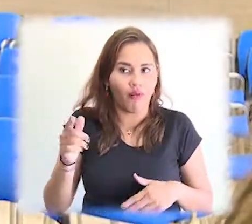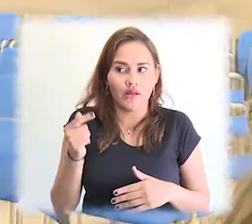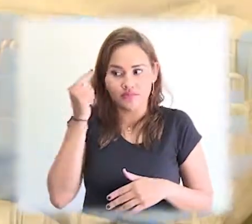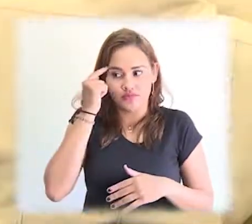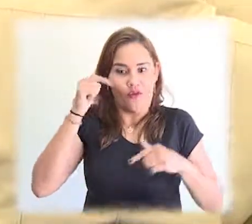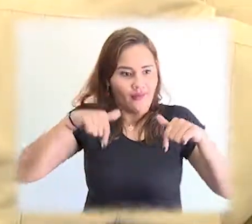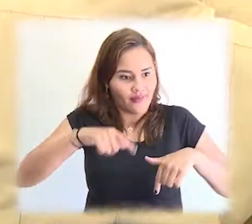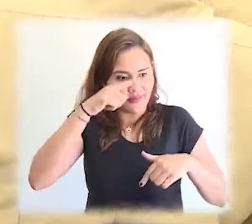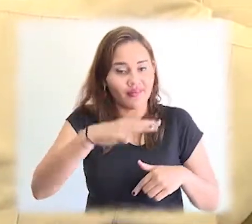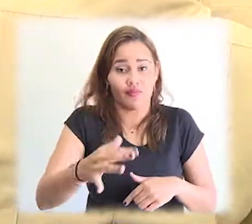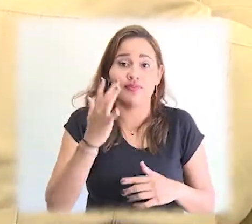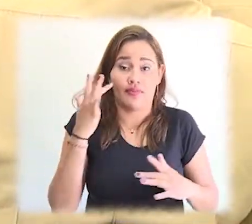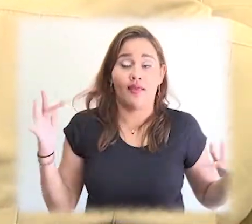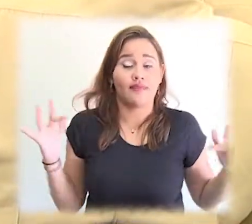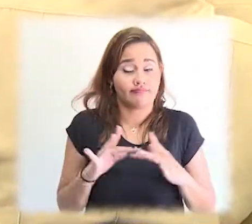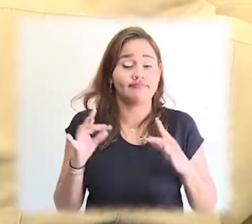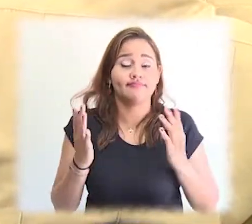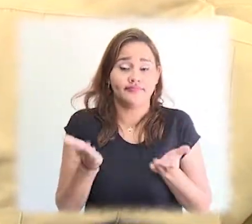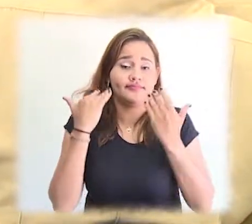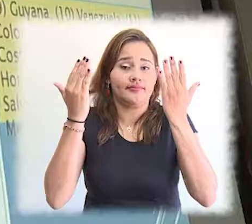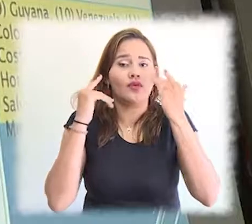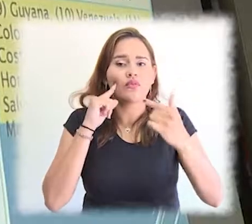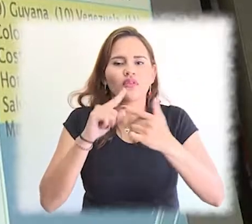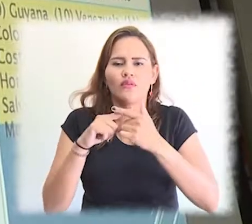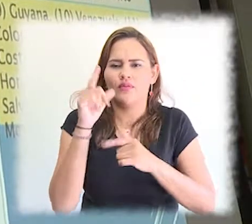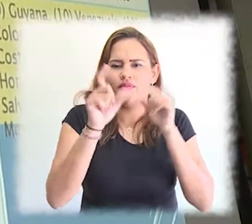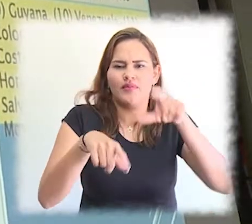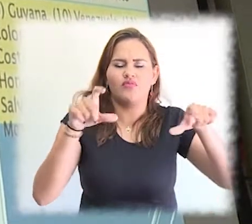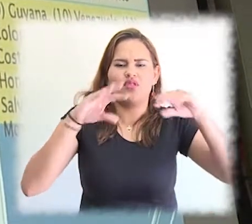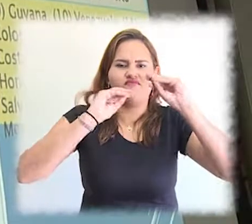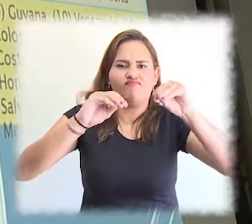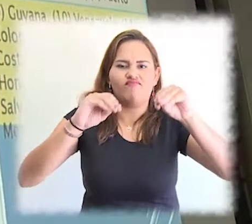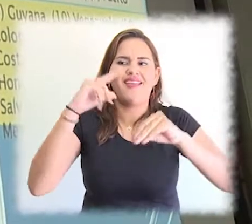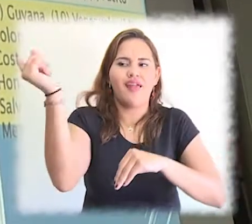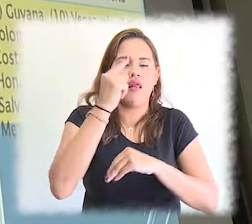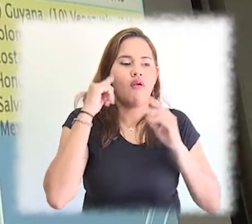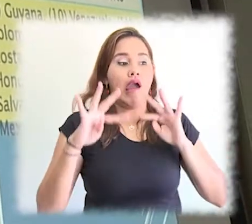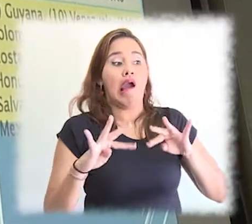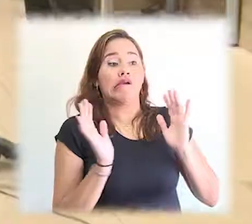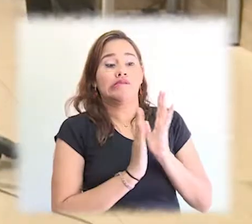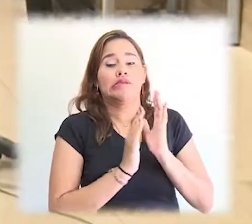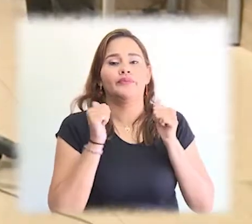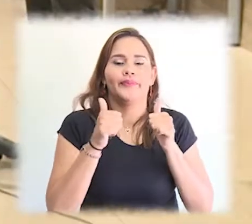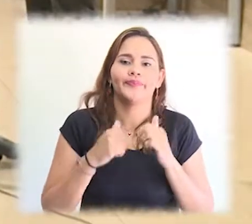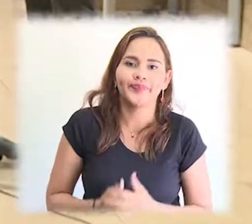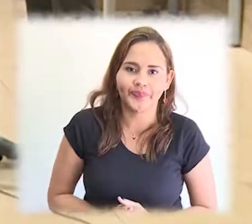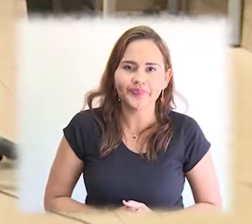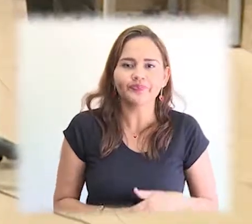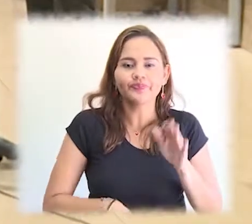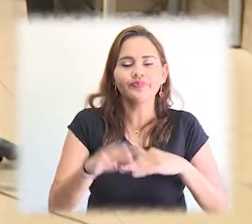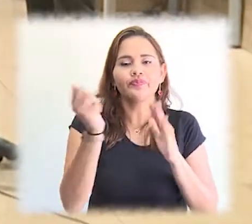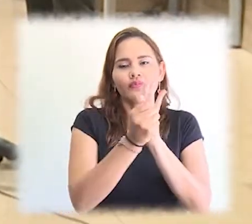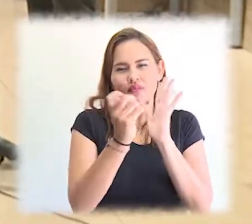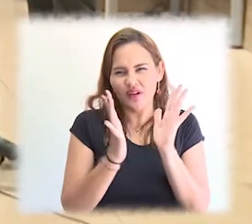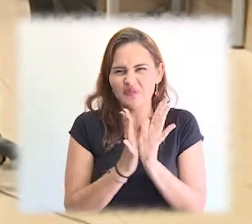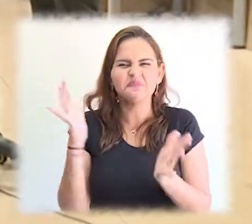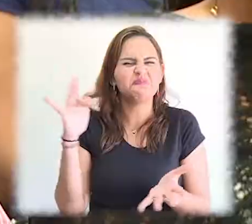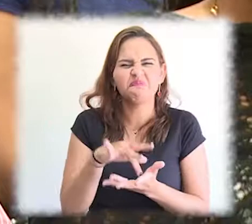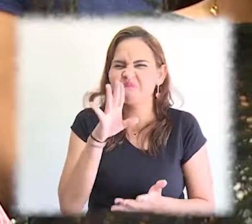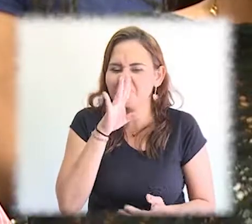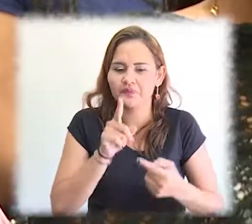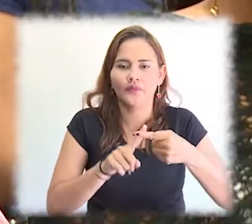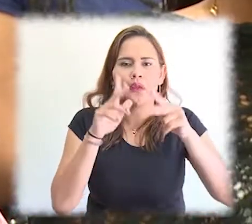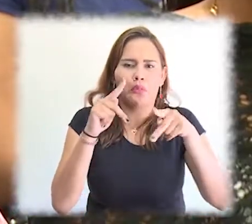haciendo algo. En el seminario en el que confluyeron docentes e investigadores de Uni Magdalena y la Universidad Nacional de Colombia, así como